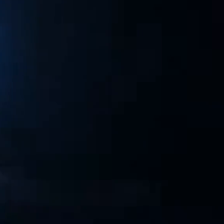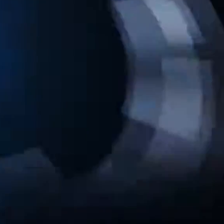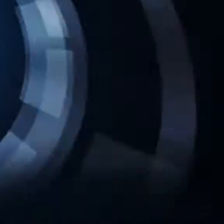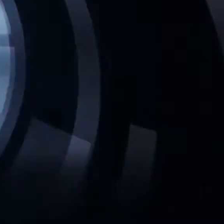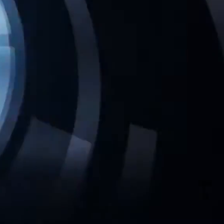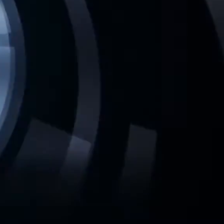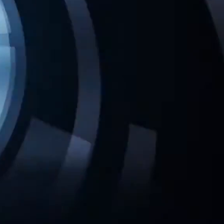Ejecutivo